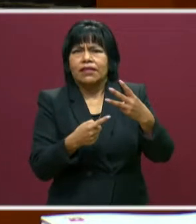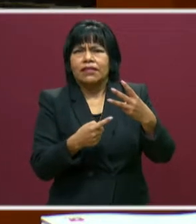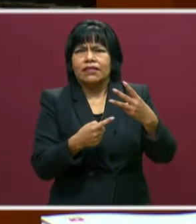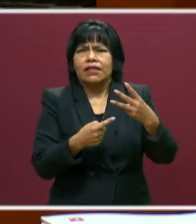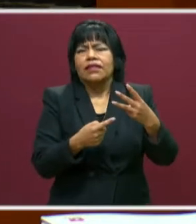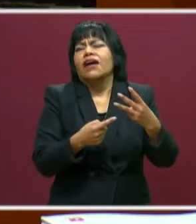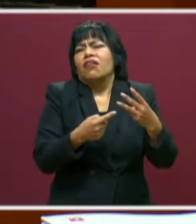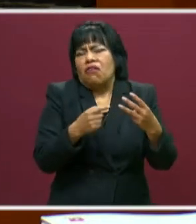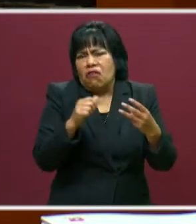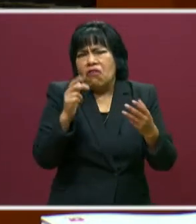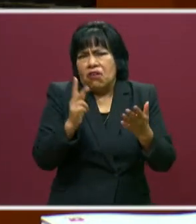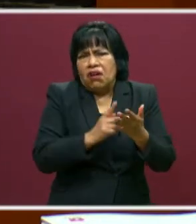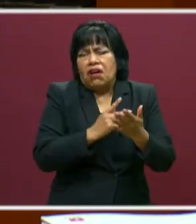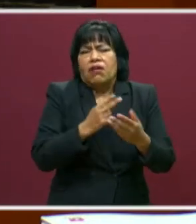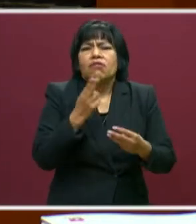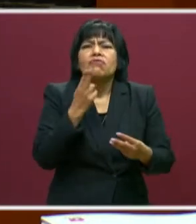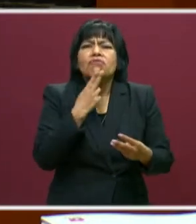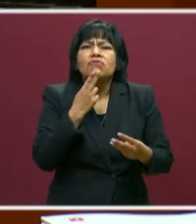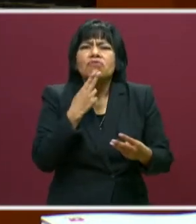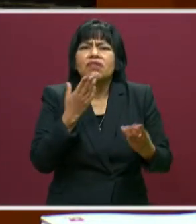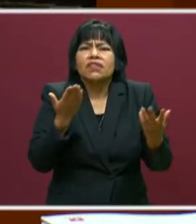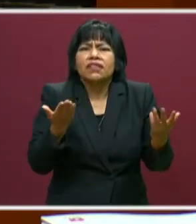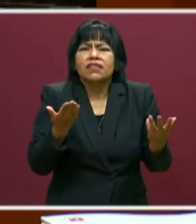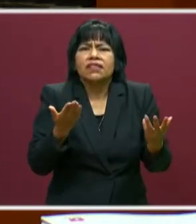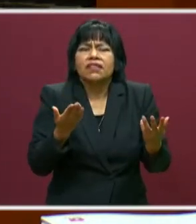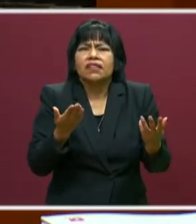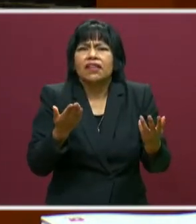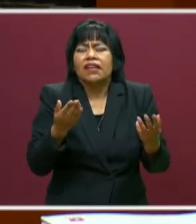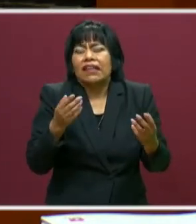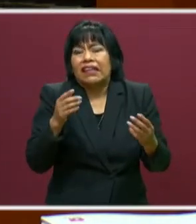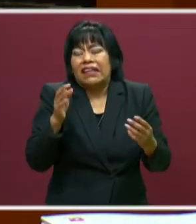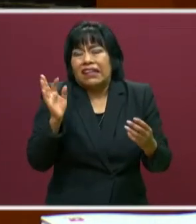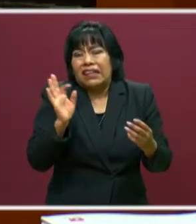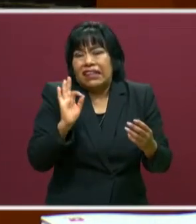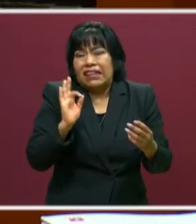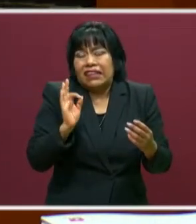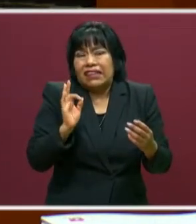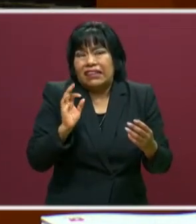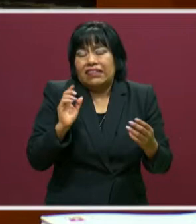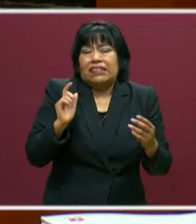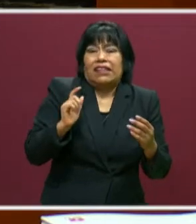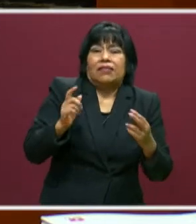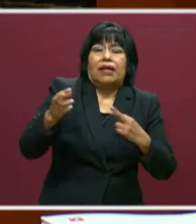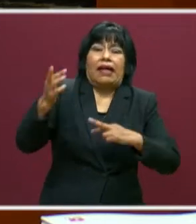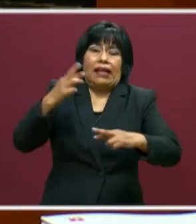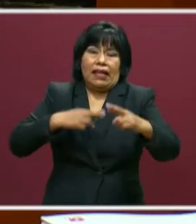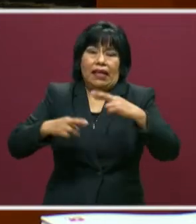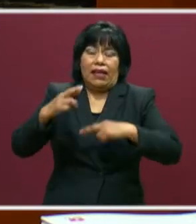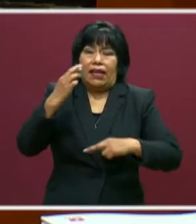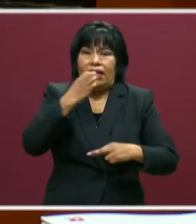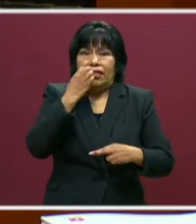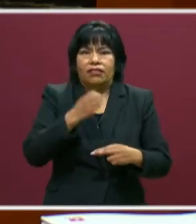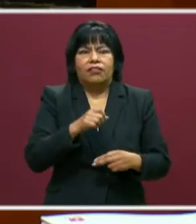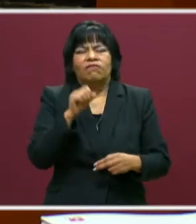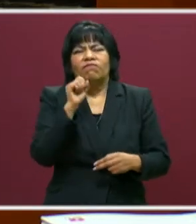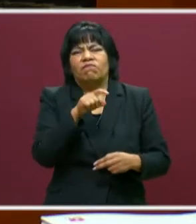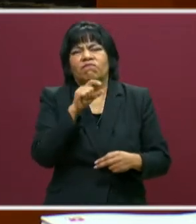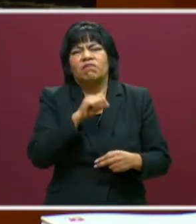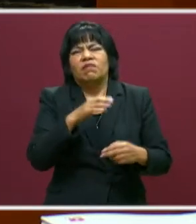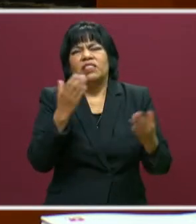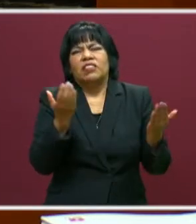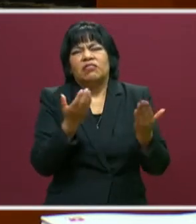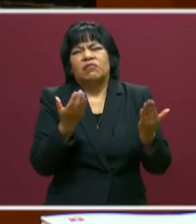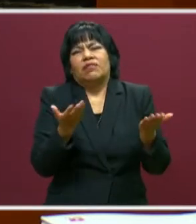contrario, puede ser que cometamos el desacierto de regresar a las escuelas haciendo exactamente lo mismo.